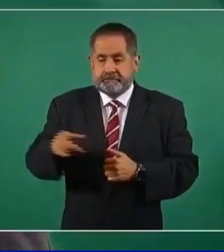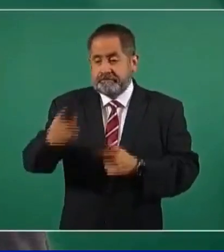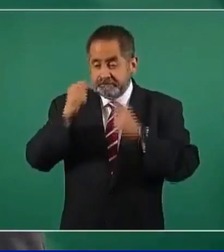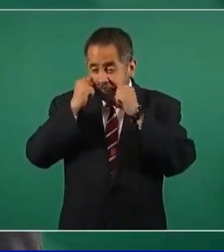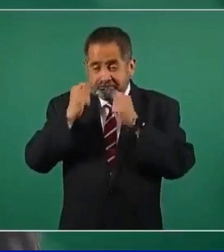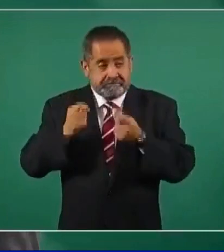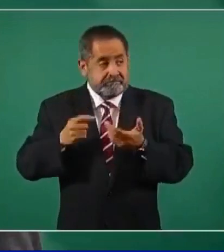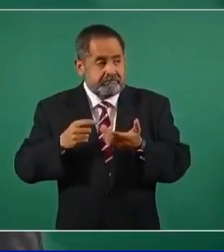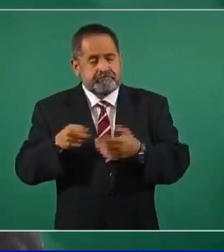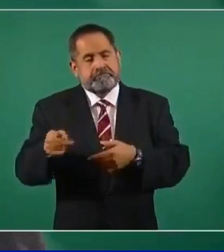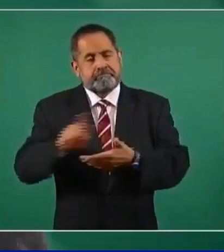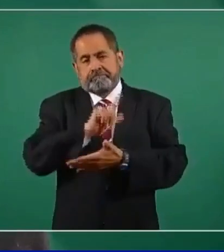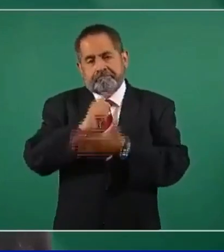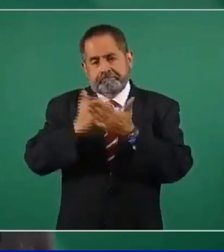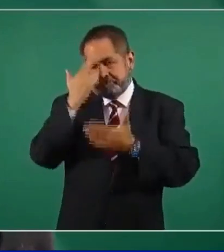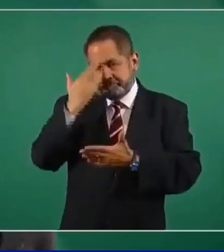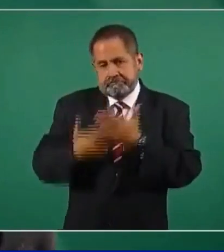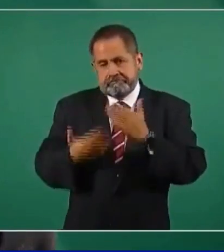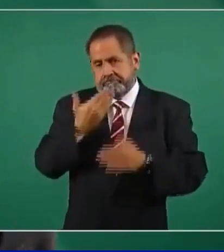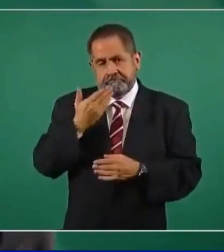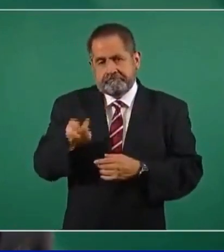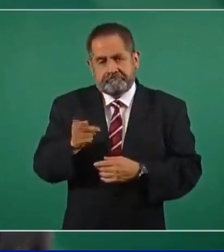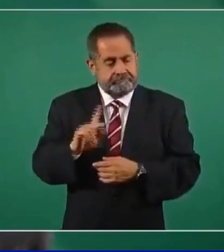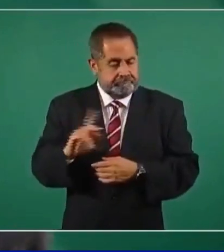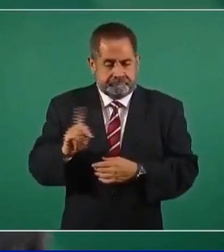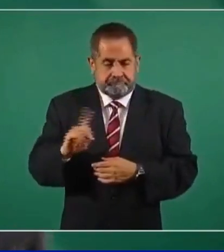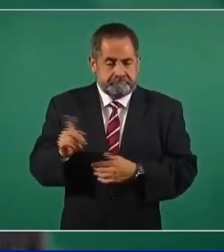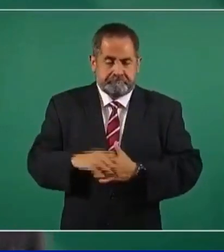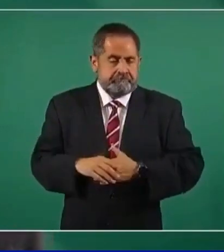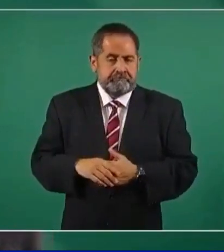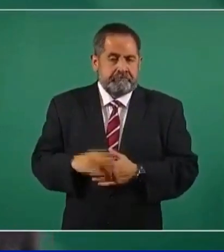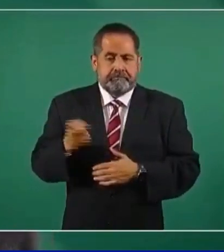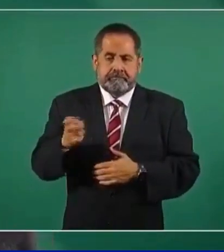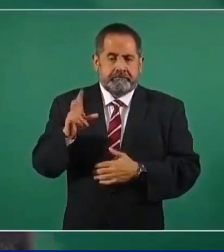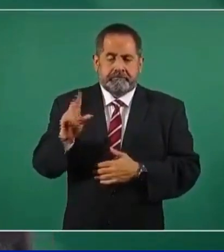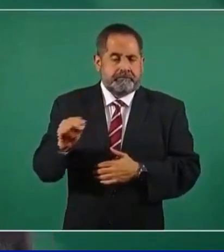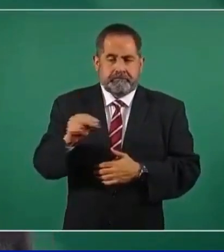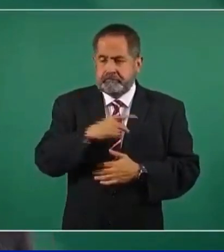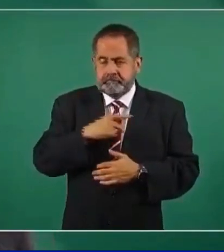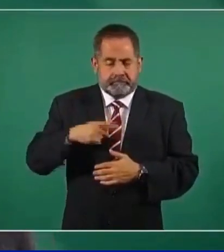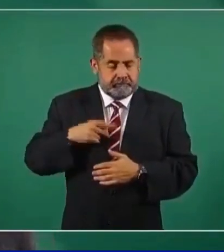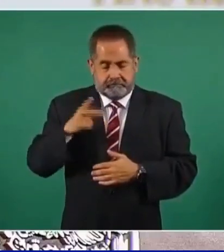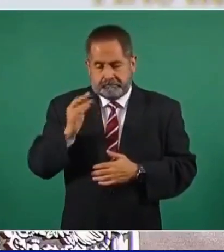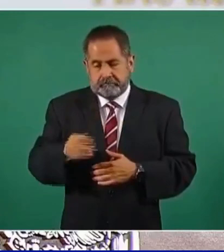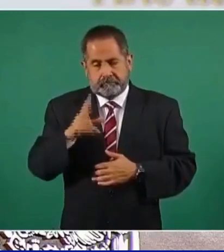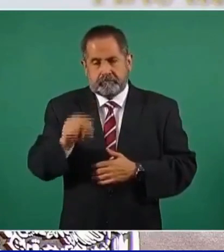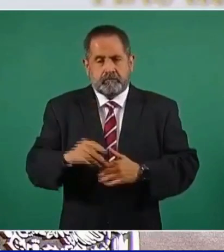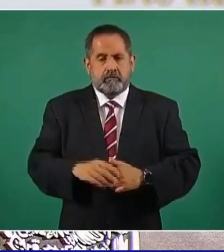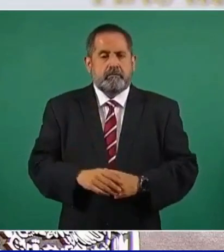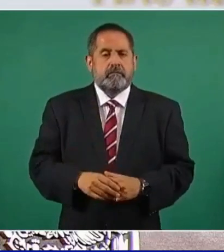y eso no debe aceptarse.